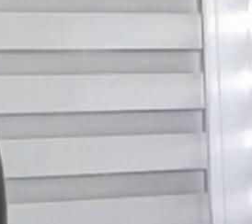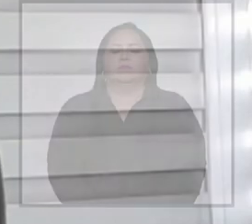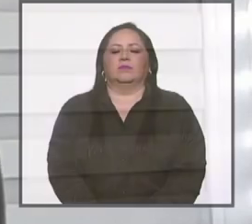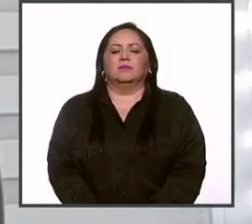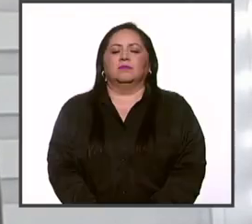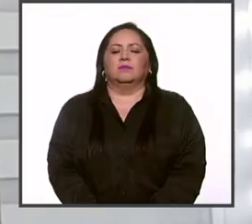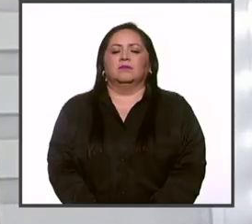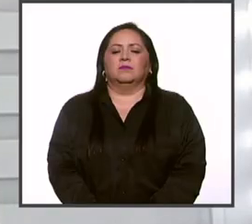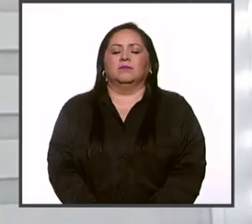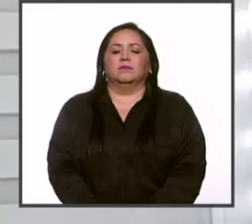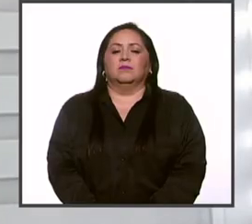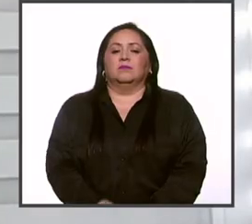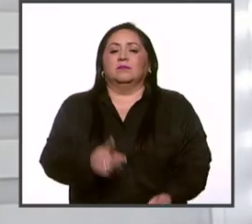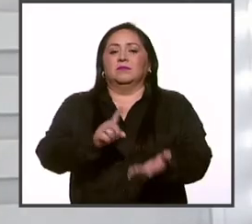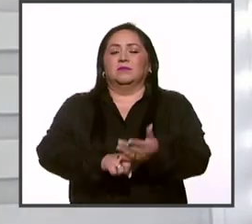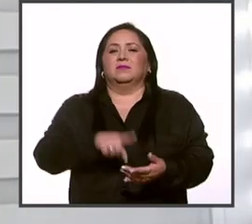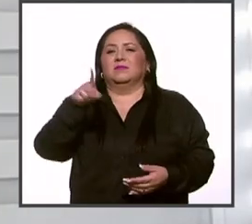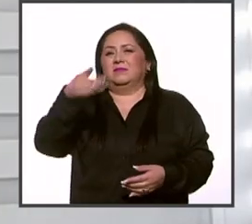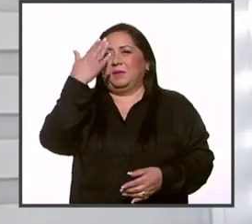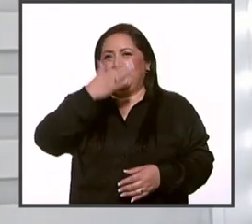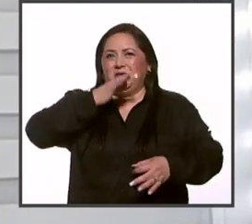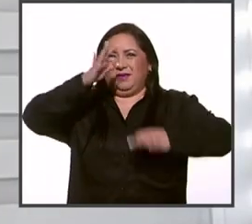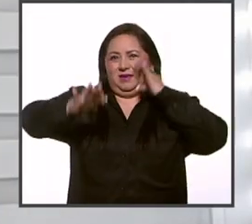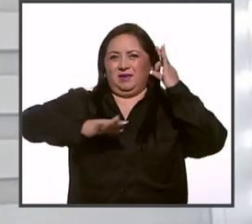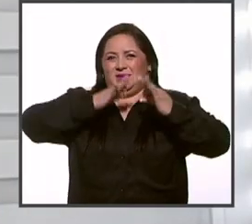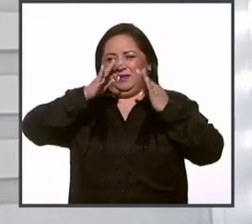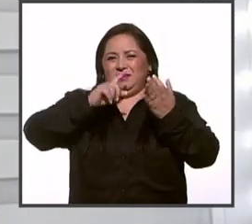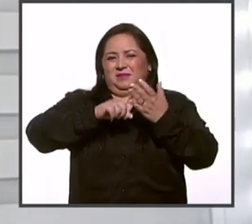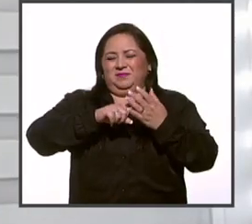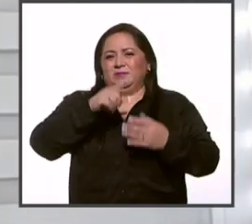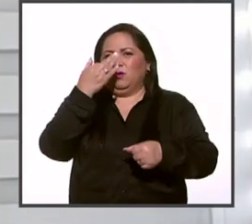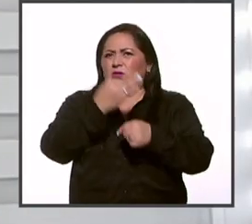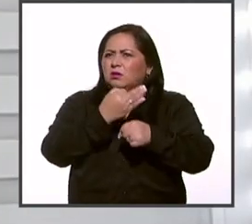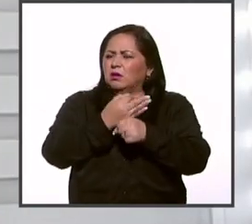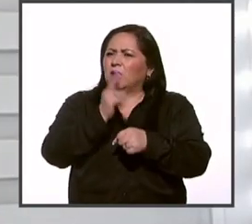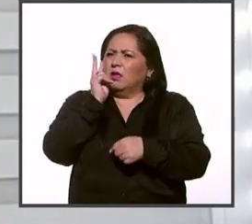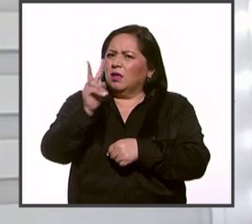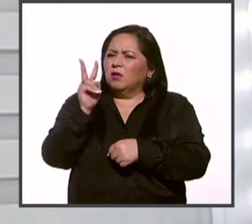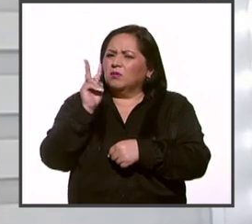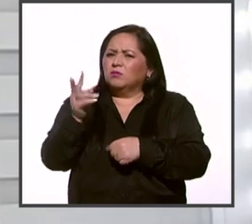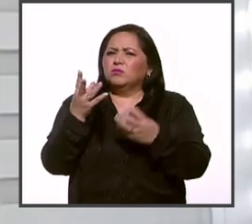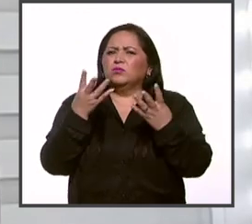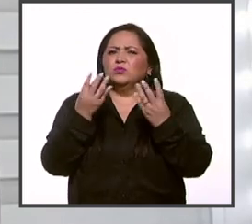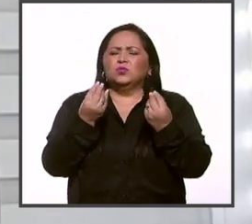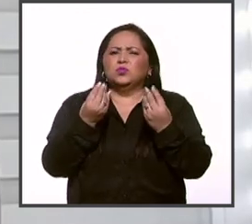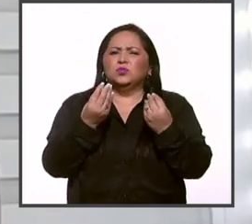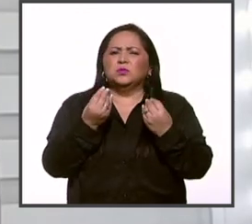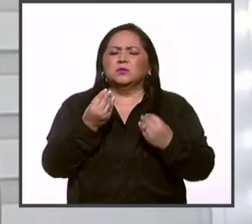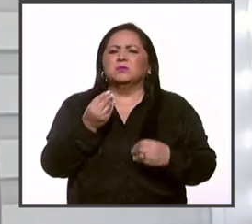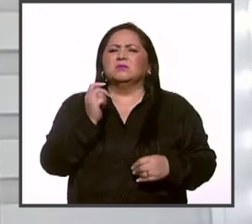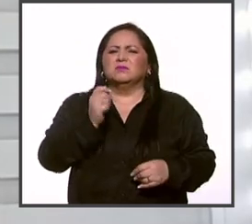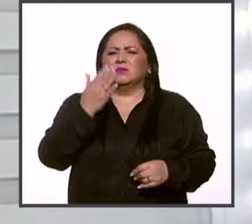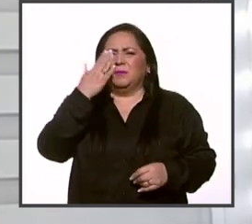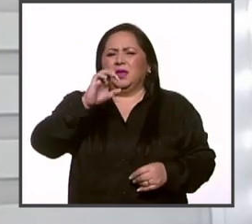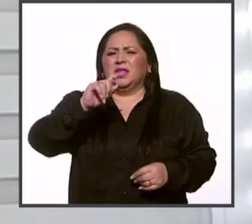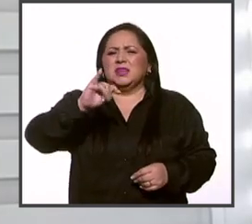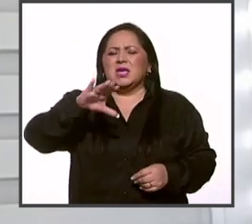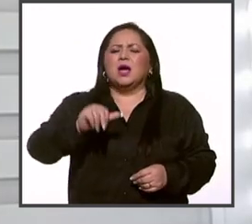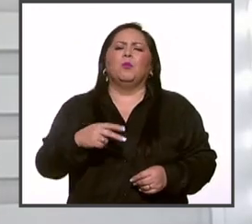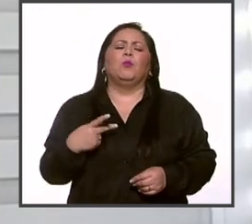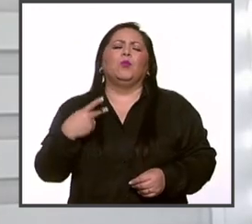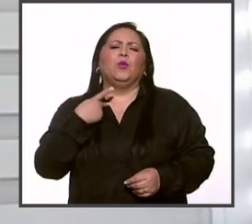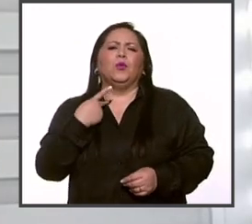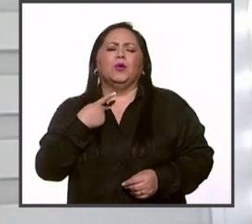Al calor de la campaña electoral se están presentando situaciones que rebasan con mucho el marco de la ética política